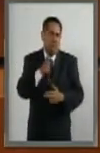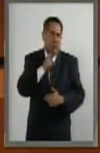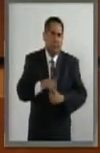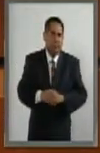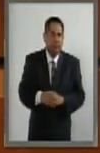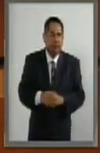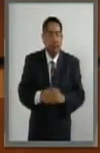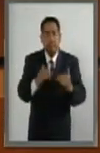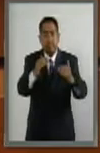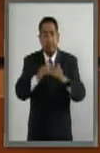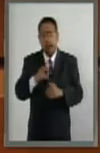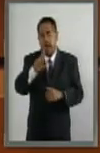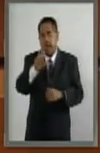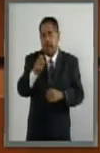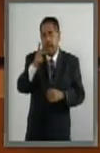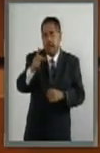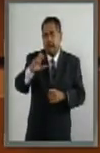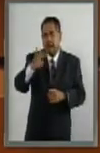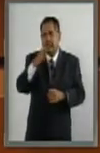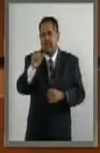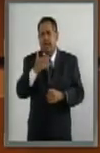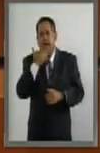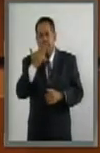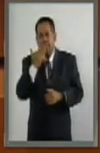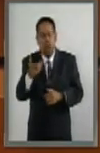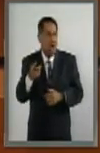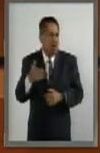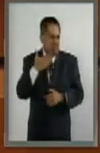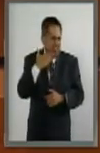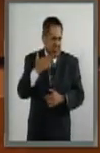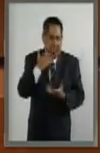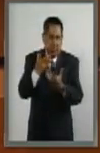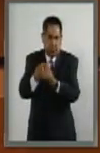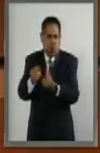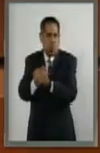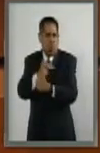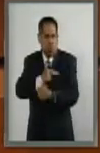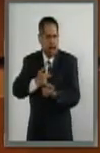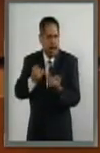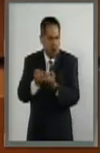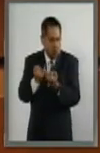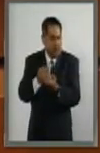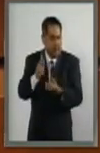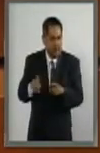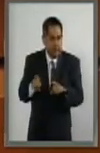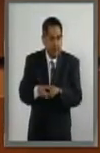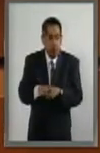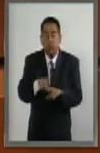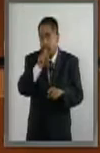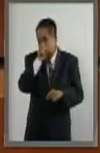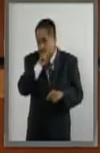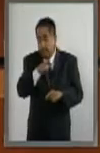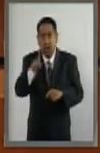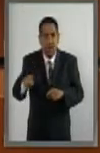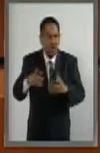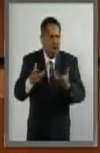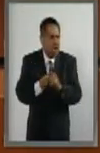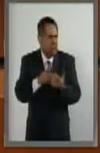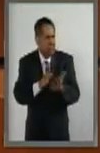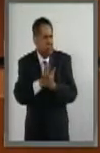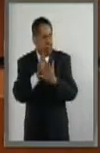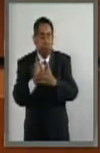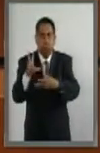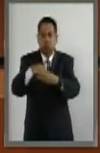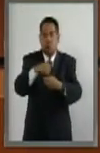Checa también es miembro del Grupo Viceagrado, así como lo comentaba de Hungría y por supuesto participa activamente en la